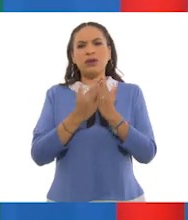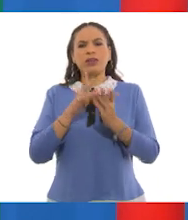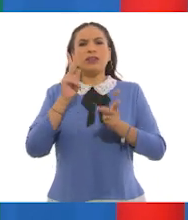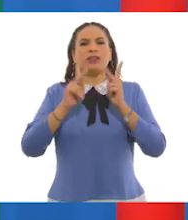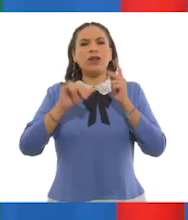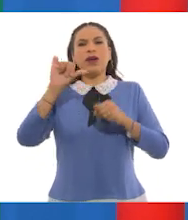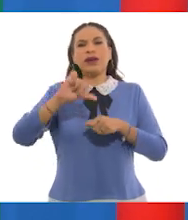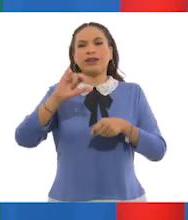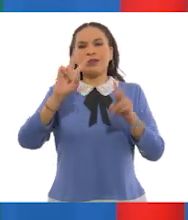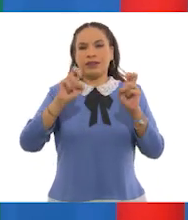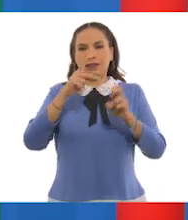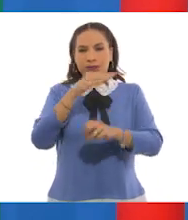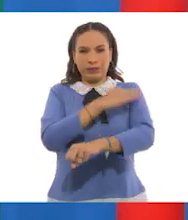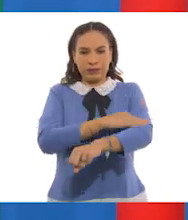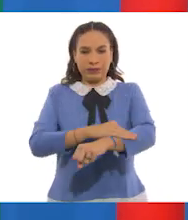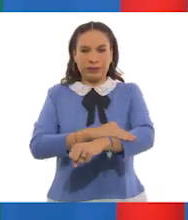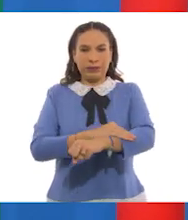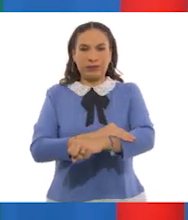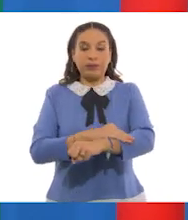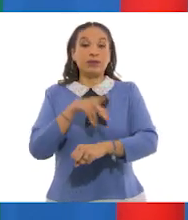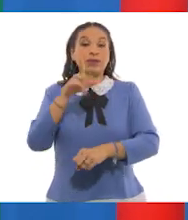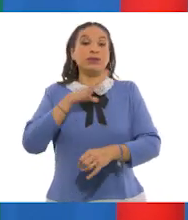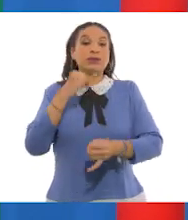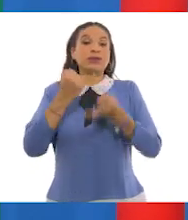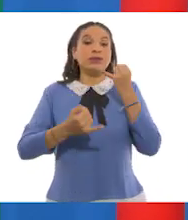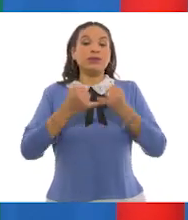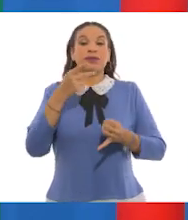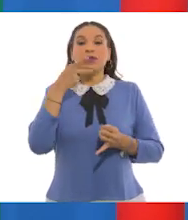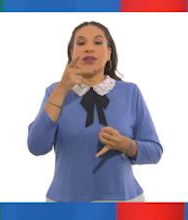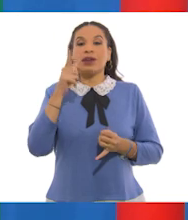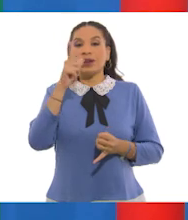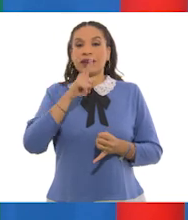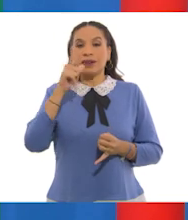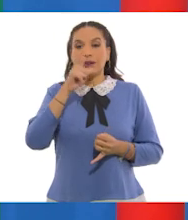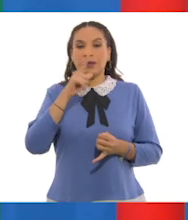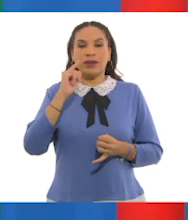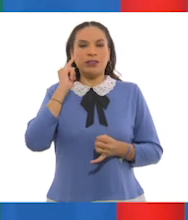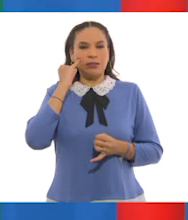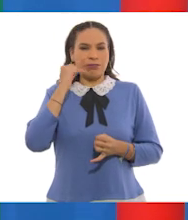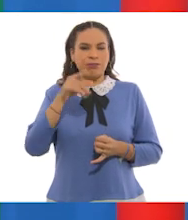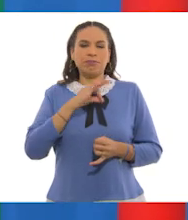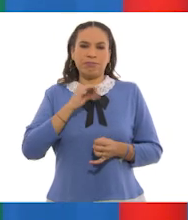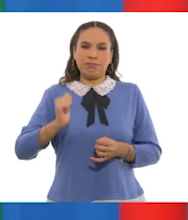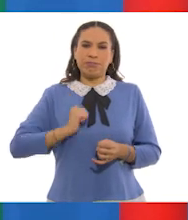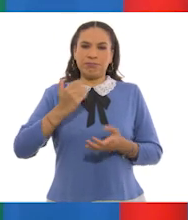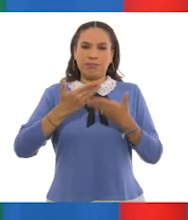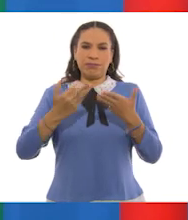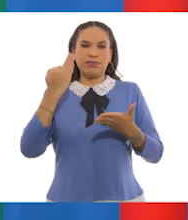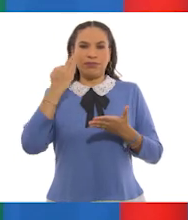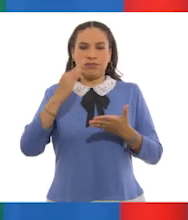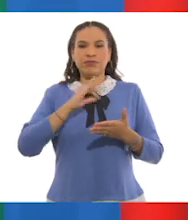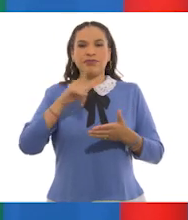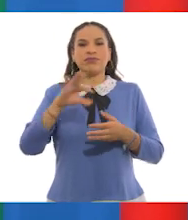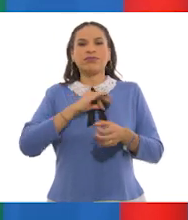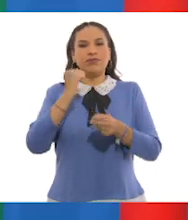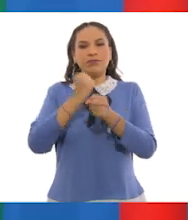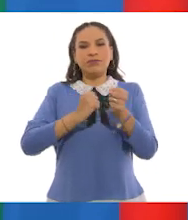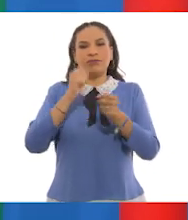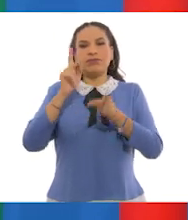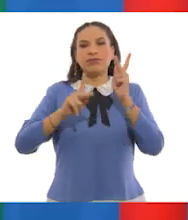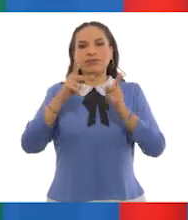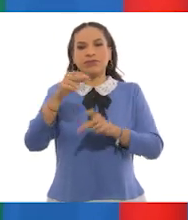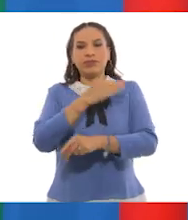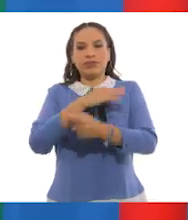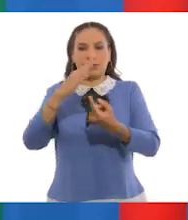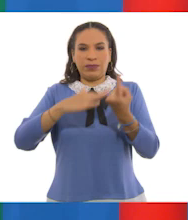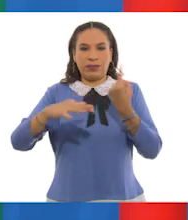comenta el tema de hoy con tu familia. Si tienes la fortuna de hablar una lengua indígena, aprovecha también este momento para practicarla y platica con